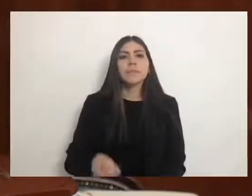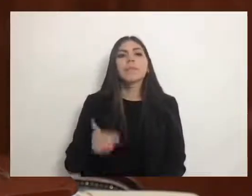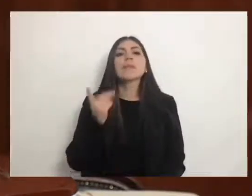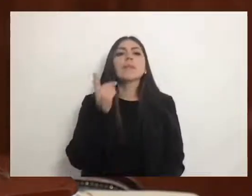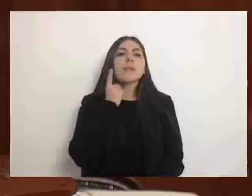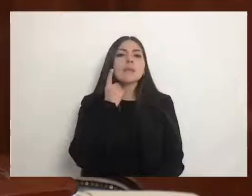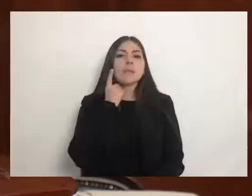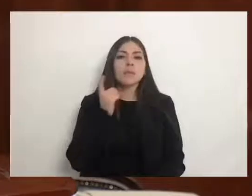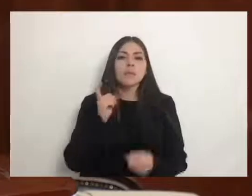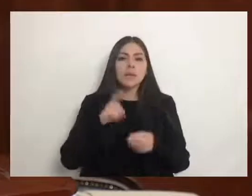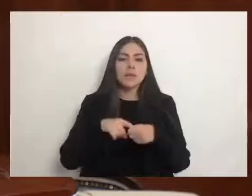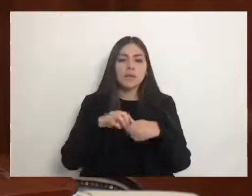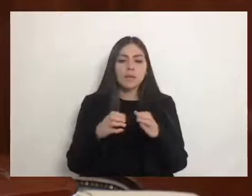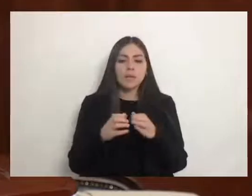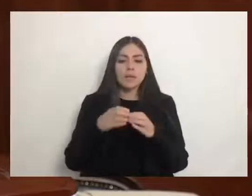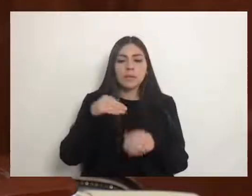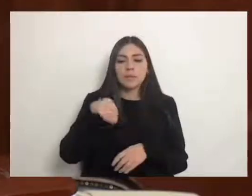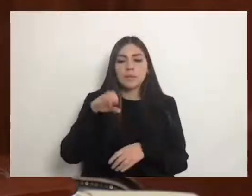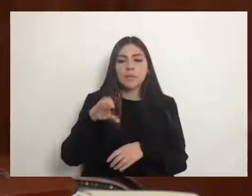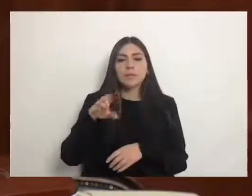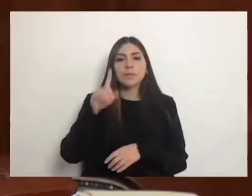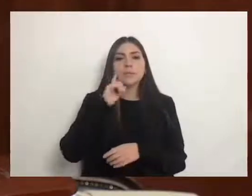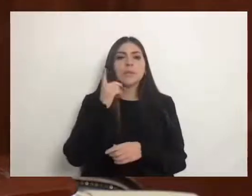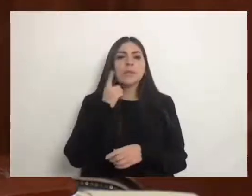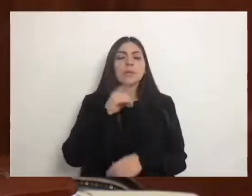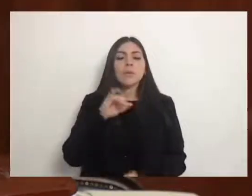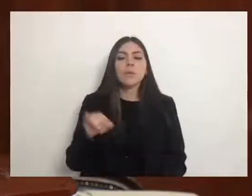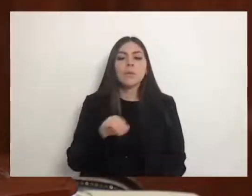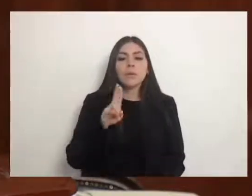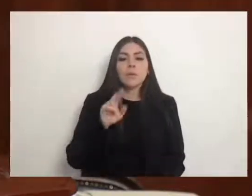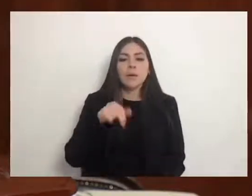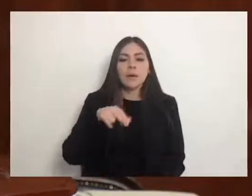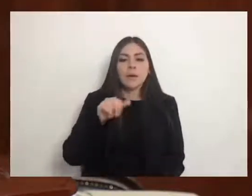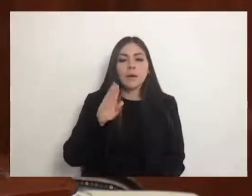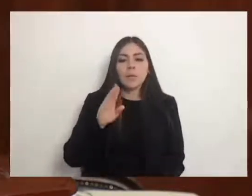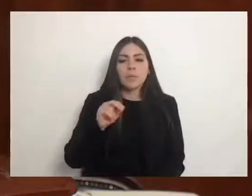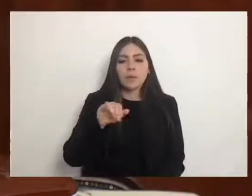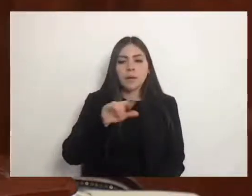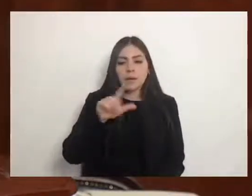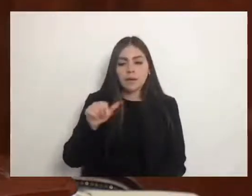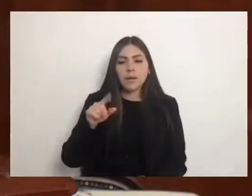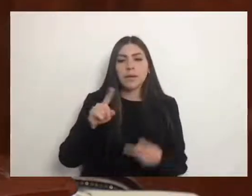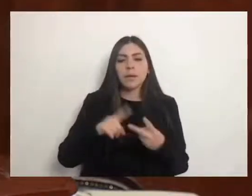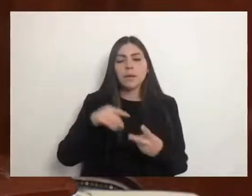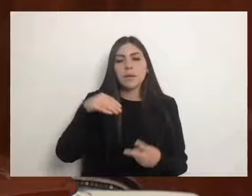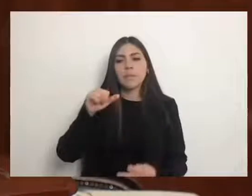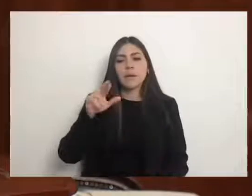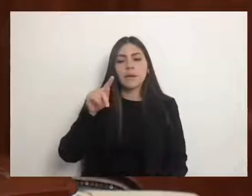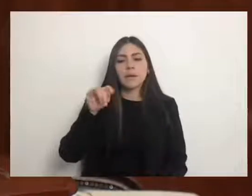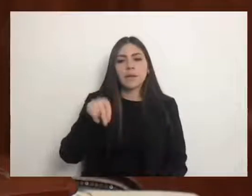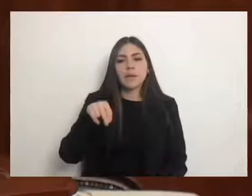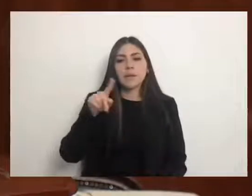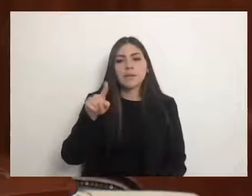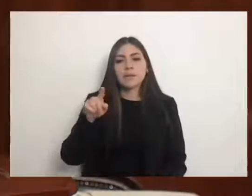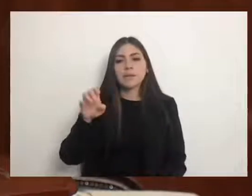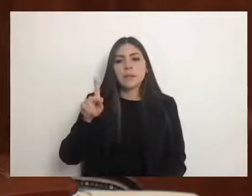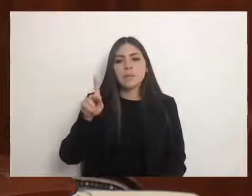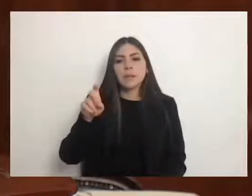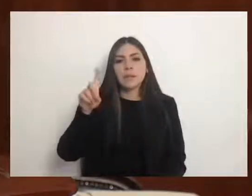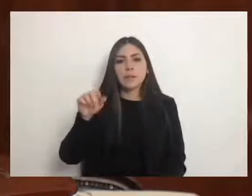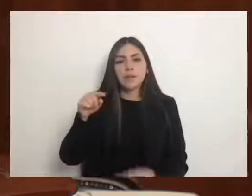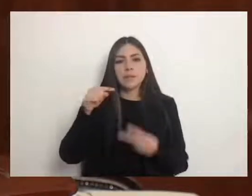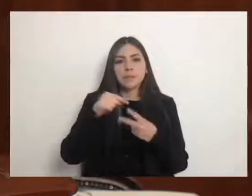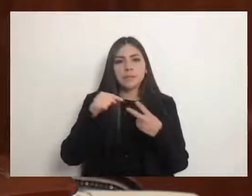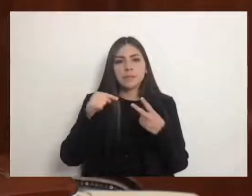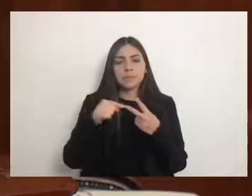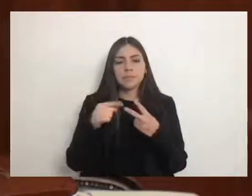La diputada Juana Bonilla Jaime y Martín C.P. Hernández, integrantes